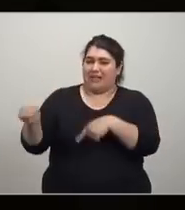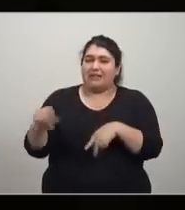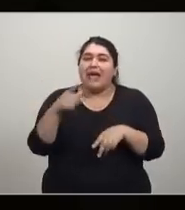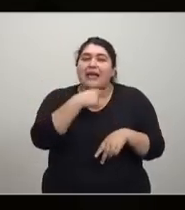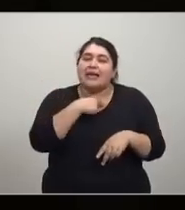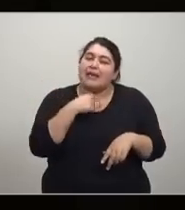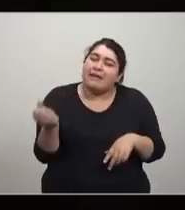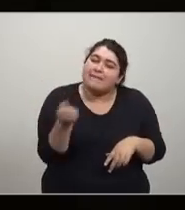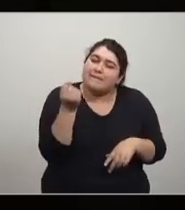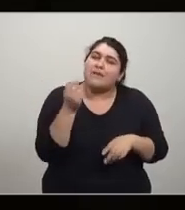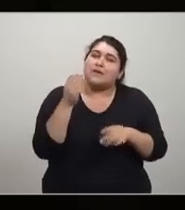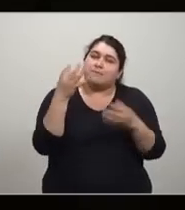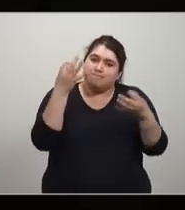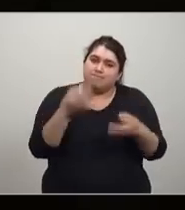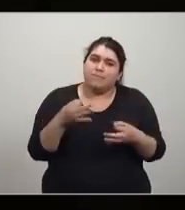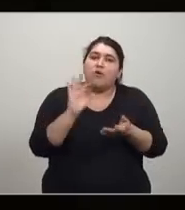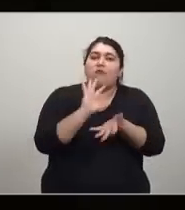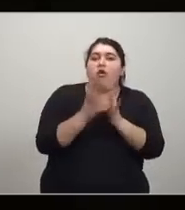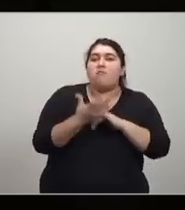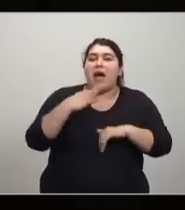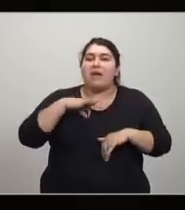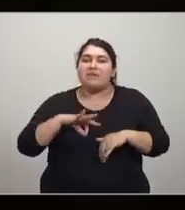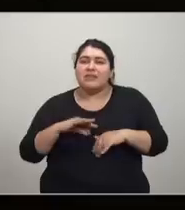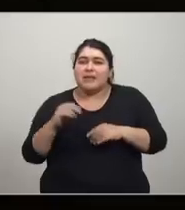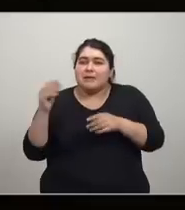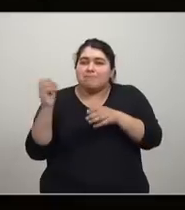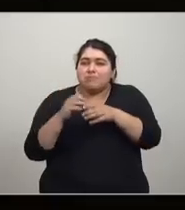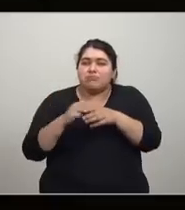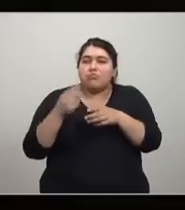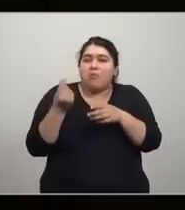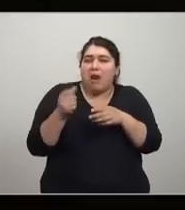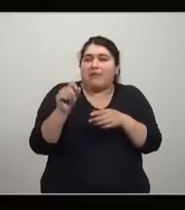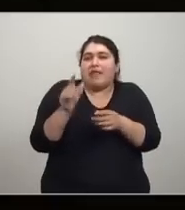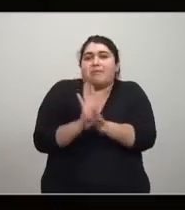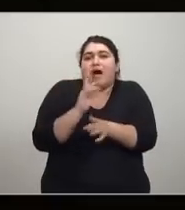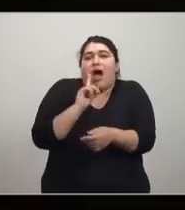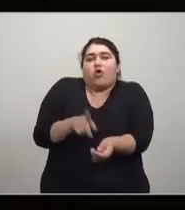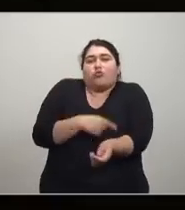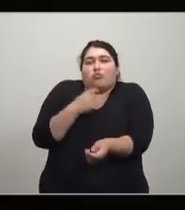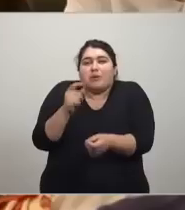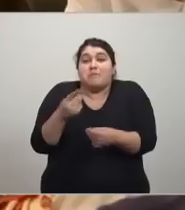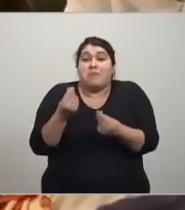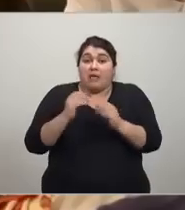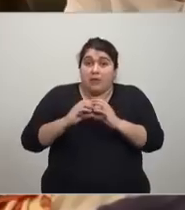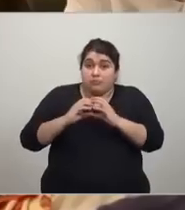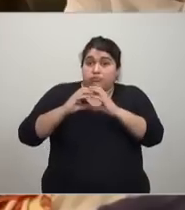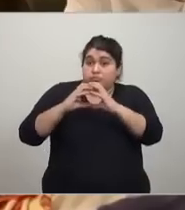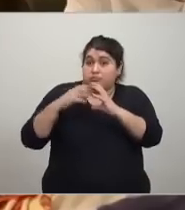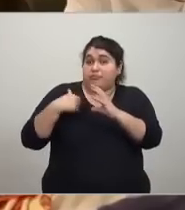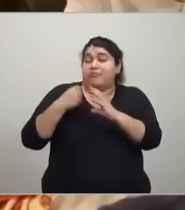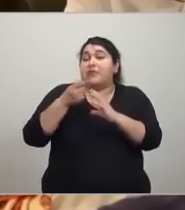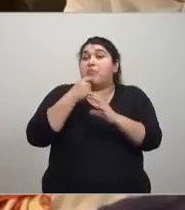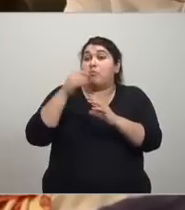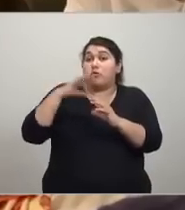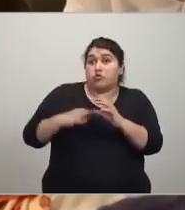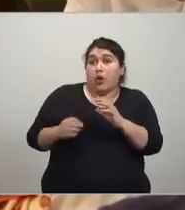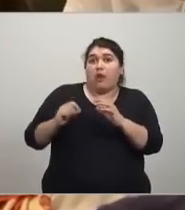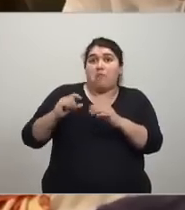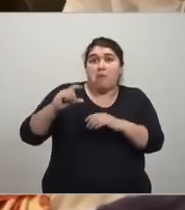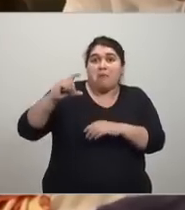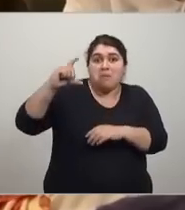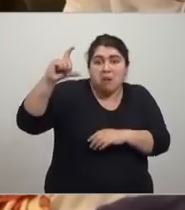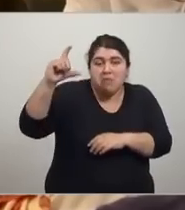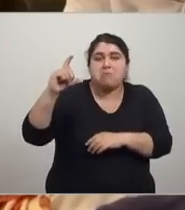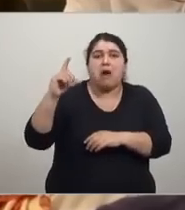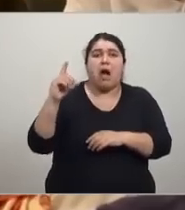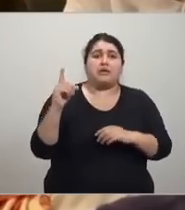obtener un mínimo para garantizar cierto nivel de vida, mantener las costumbres, después de ese mínimo páganle más y la gente sigue trabajando lo mismo y lo que